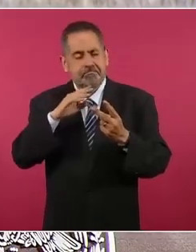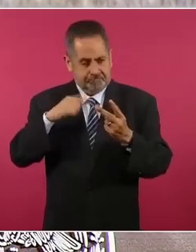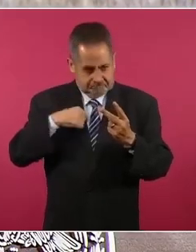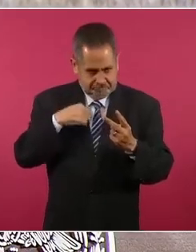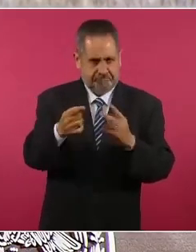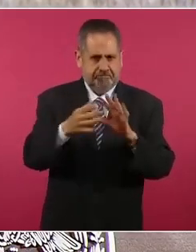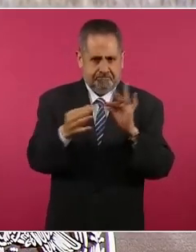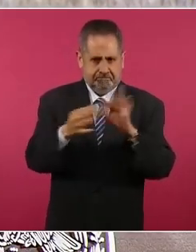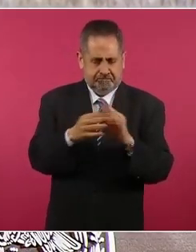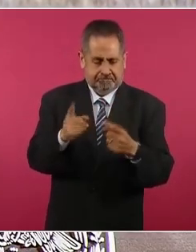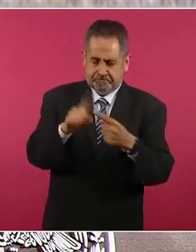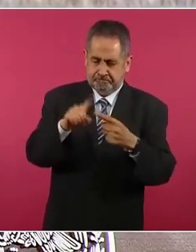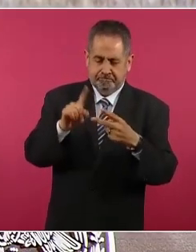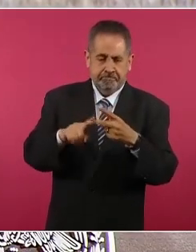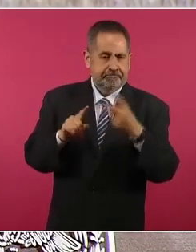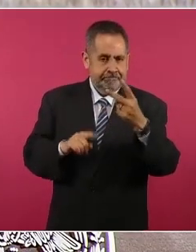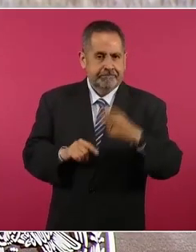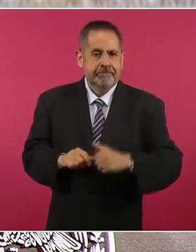subrayar.